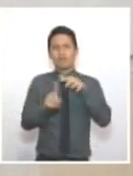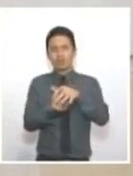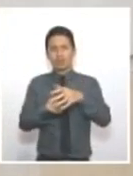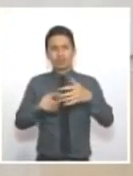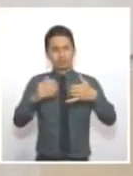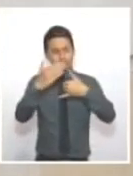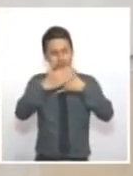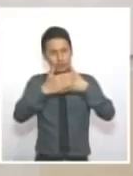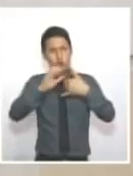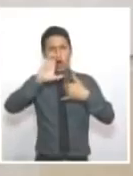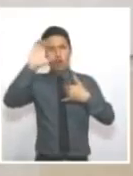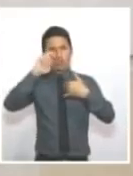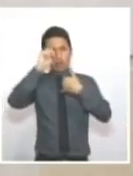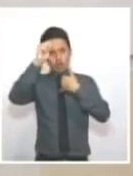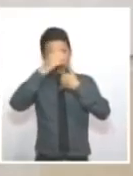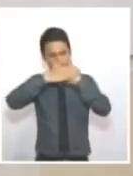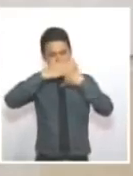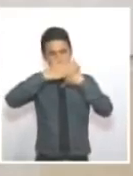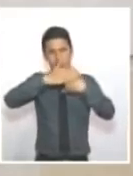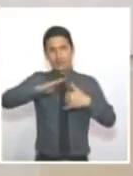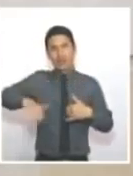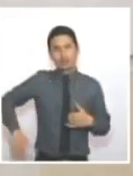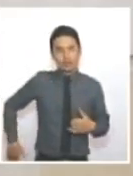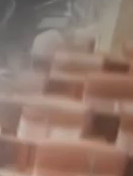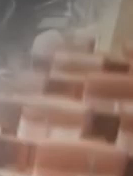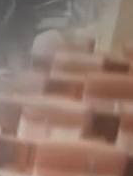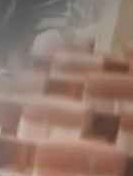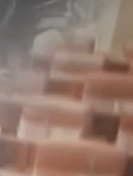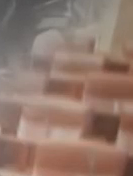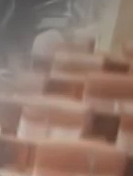departamentos de la costa norte de Colombia va a ser superior.